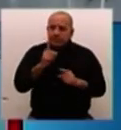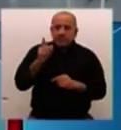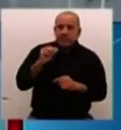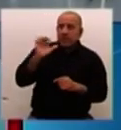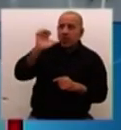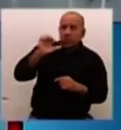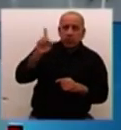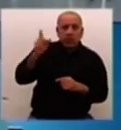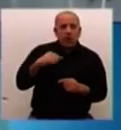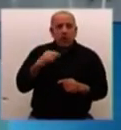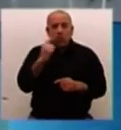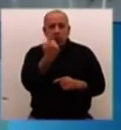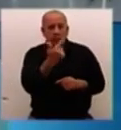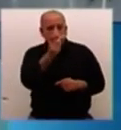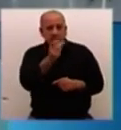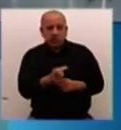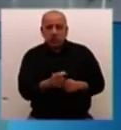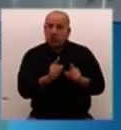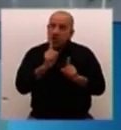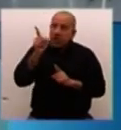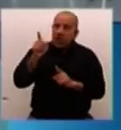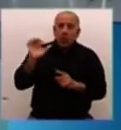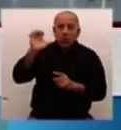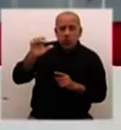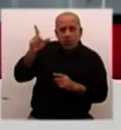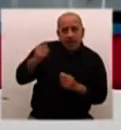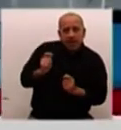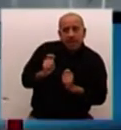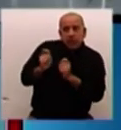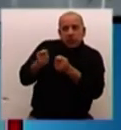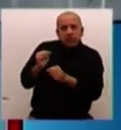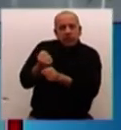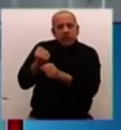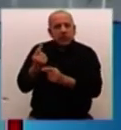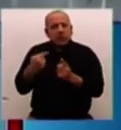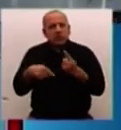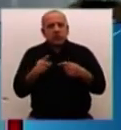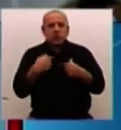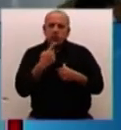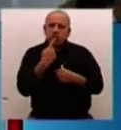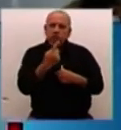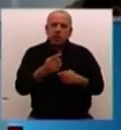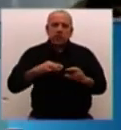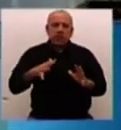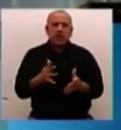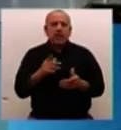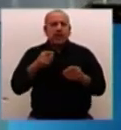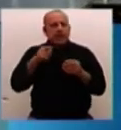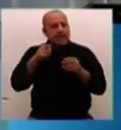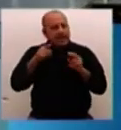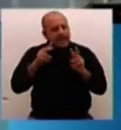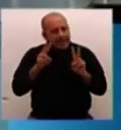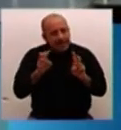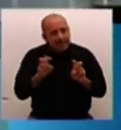nombra una persona, sino a un conjunto de países. Entonces, yo diría que en este caso otro punto de los que